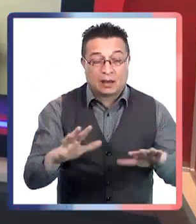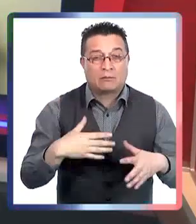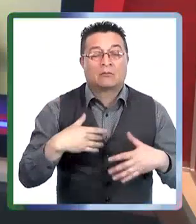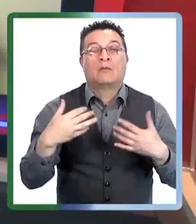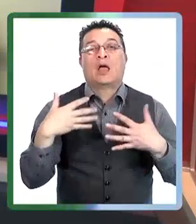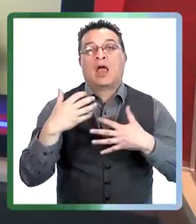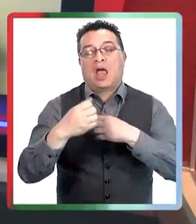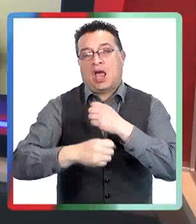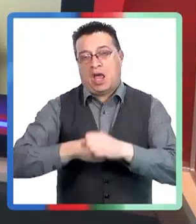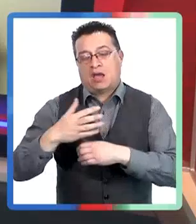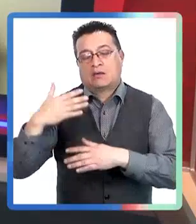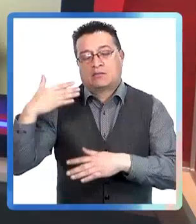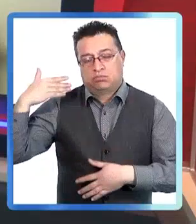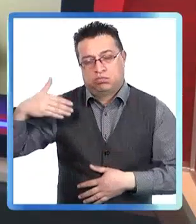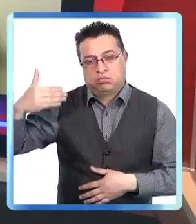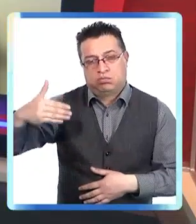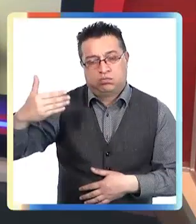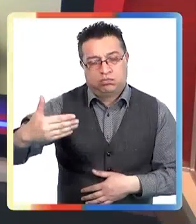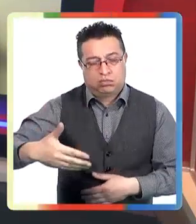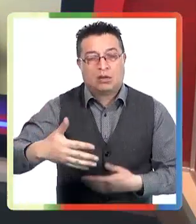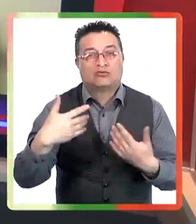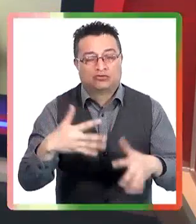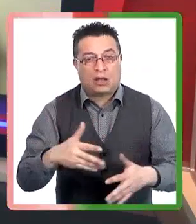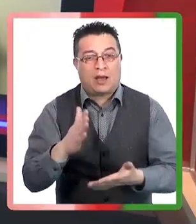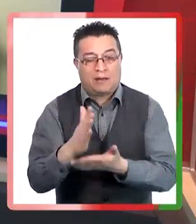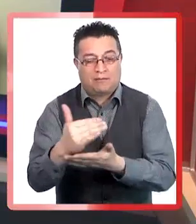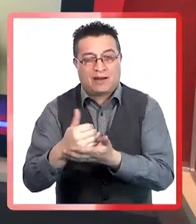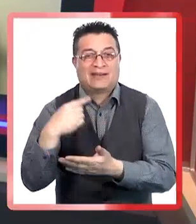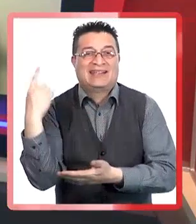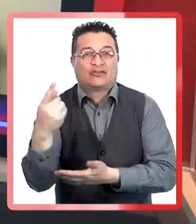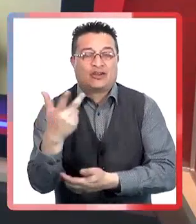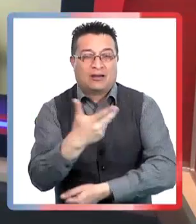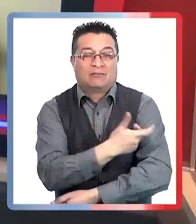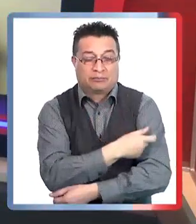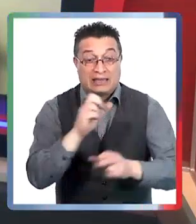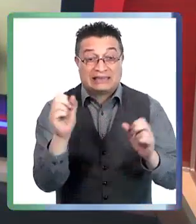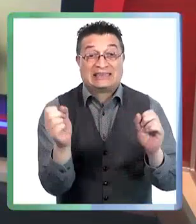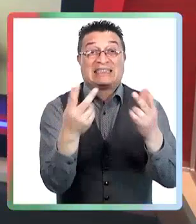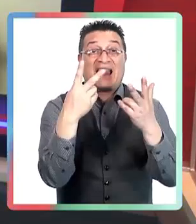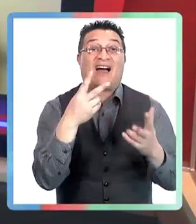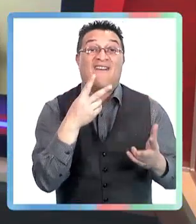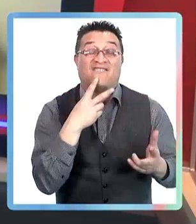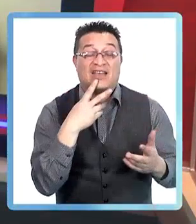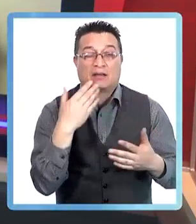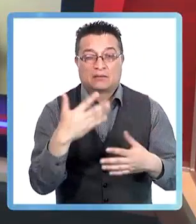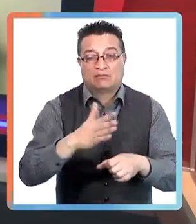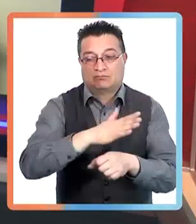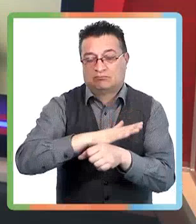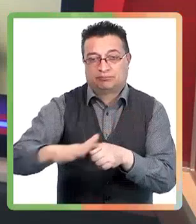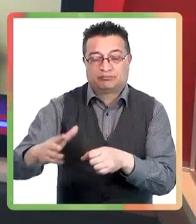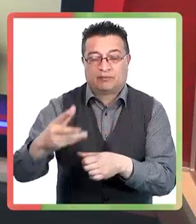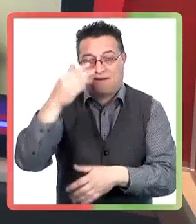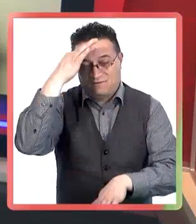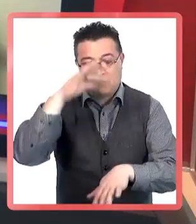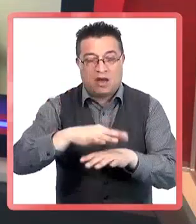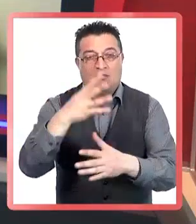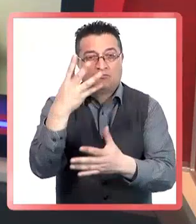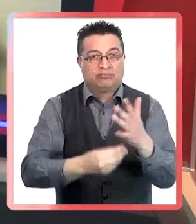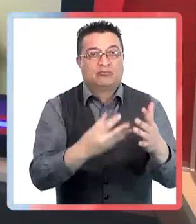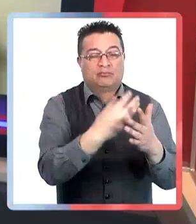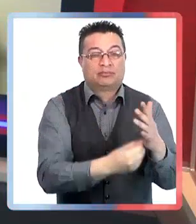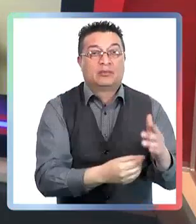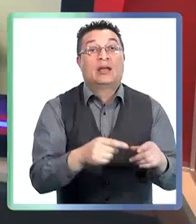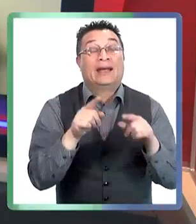Y, por lo tanto, si tenemos todo eso aprendido, si miramos hacia atrás, ¿por qué dudar tanto? ¿Qué tienen que ver, o cuánto tienen que ver las redes sociales,